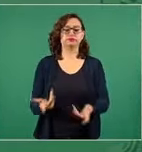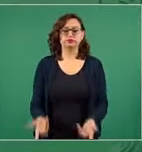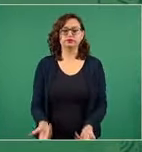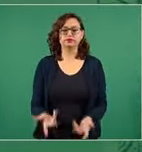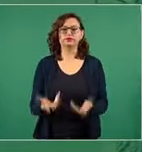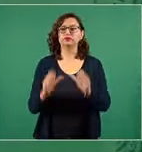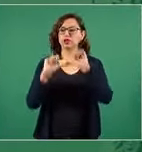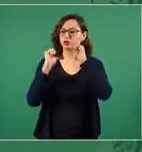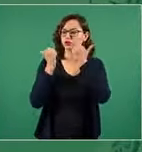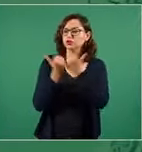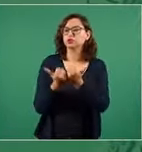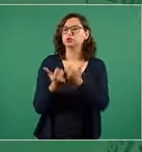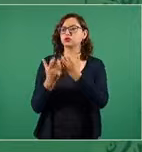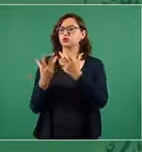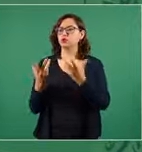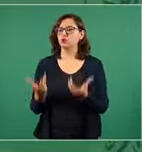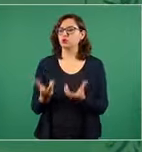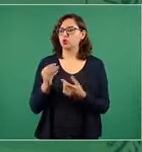sociedad civil.